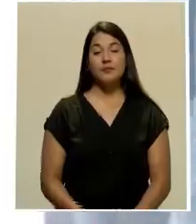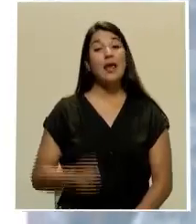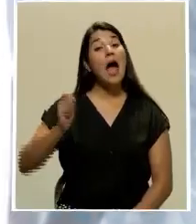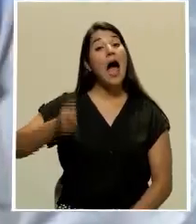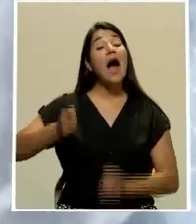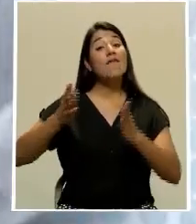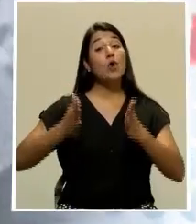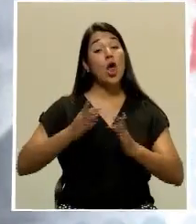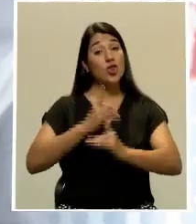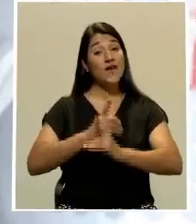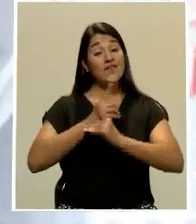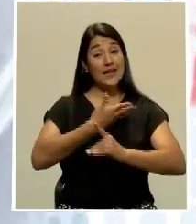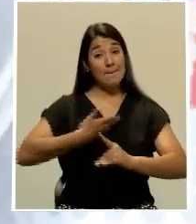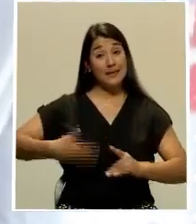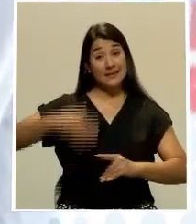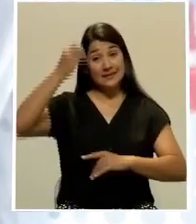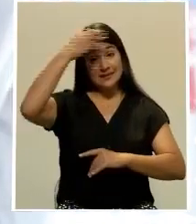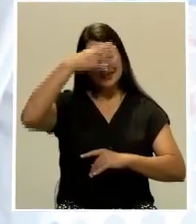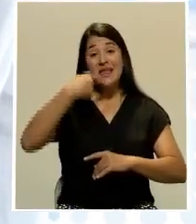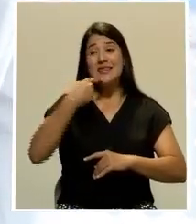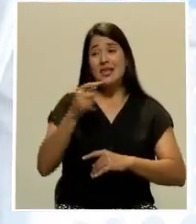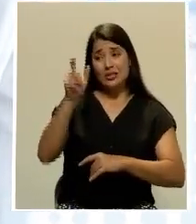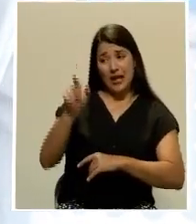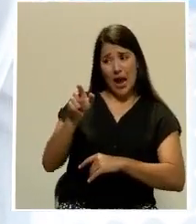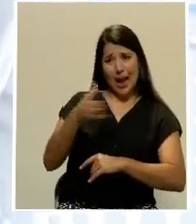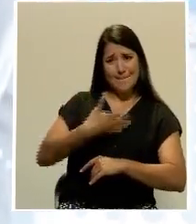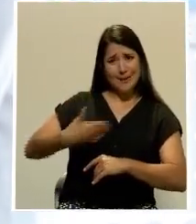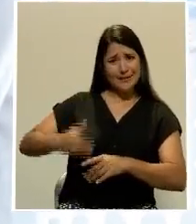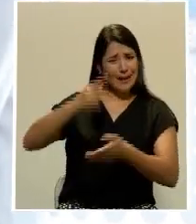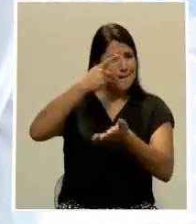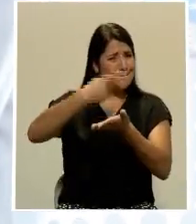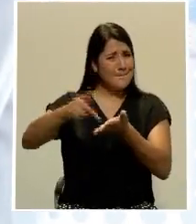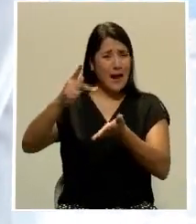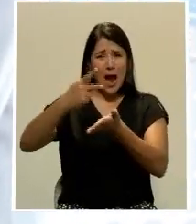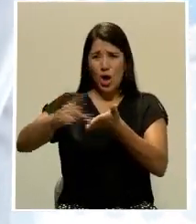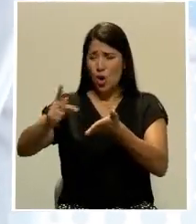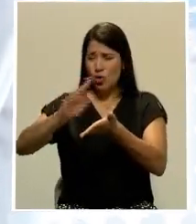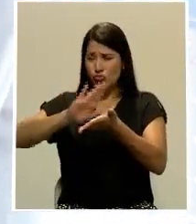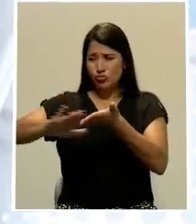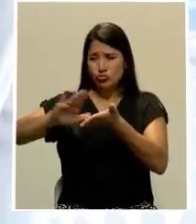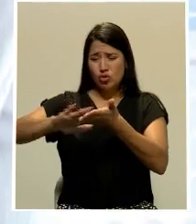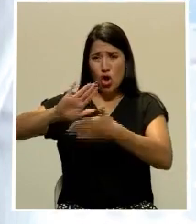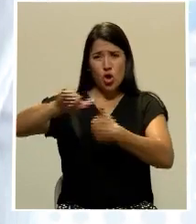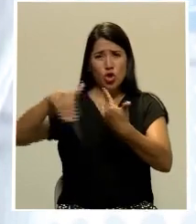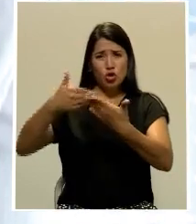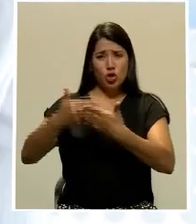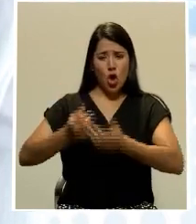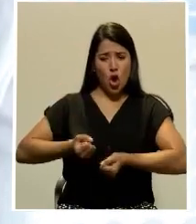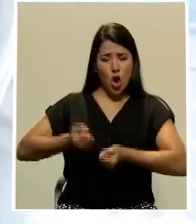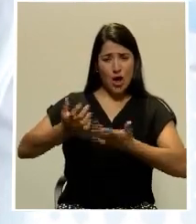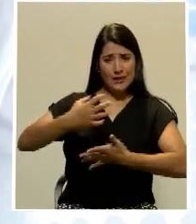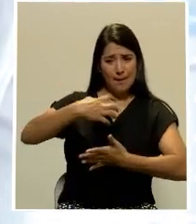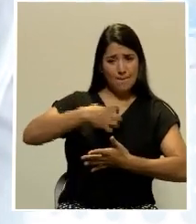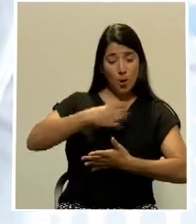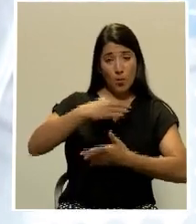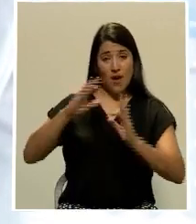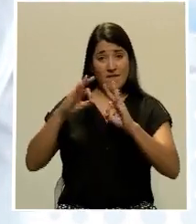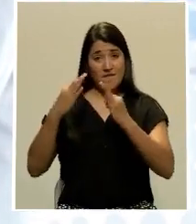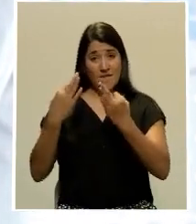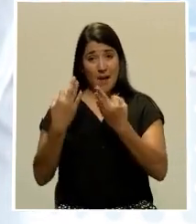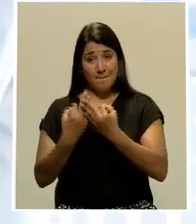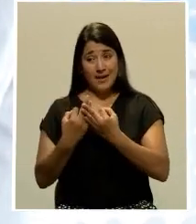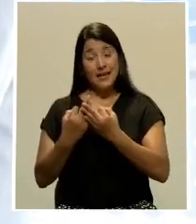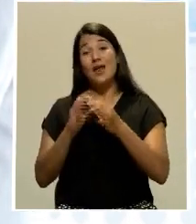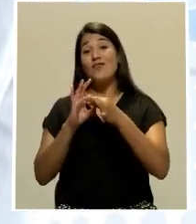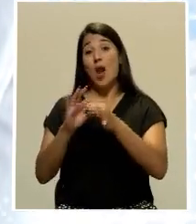Abogado de Carlos Alvarado dijo que el mandatario pagó todos los gastos y los de su familia en el viaje del fin